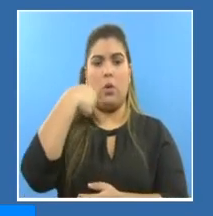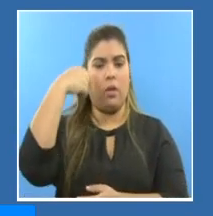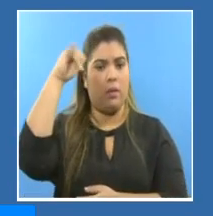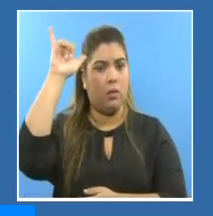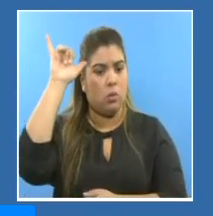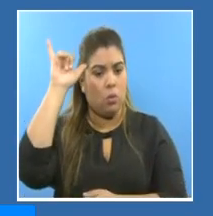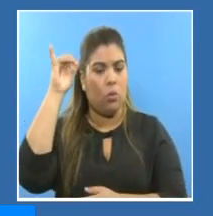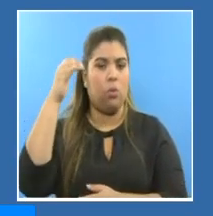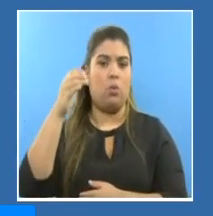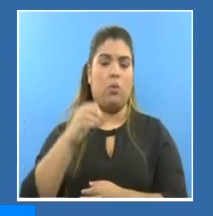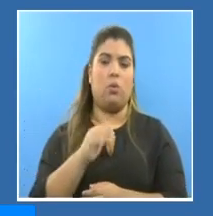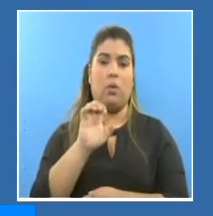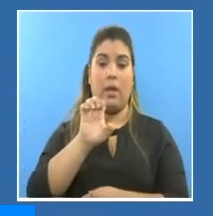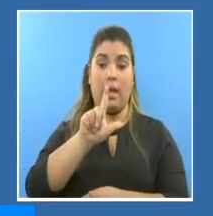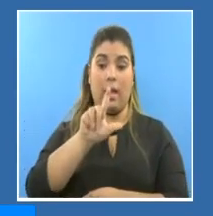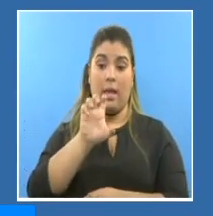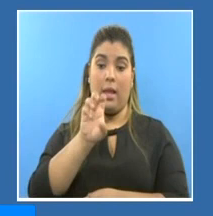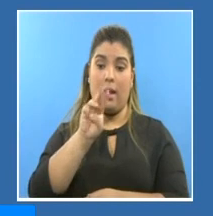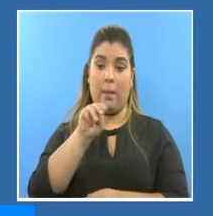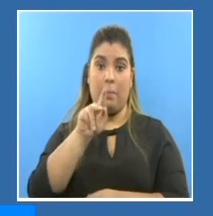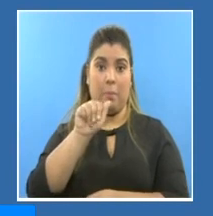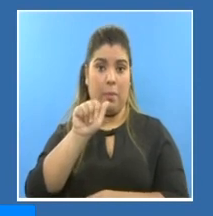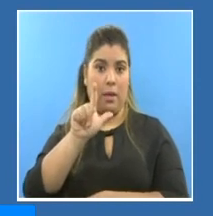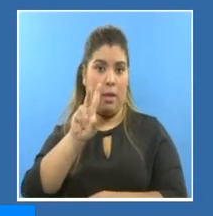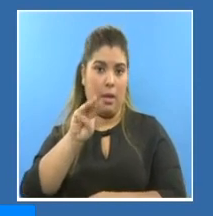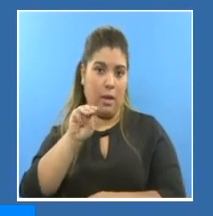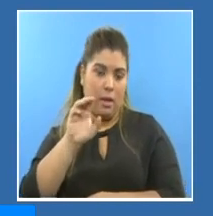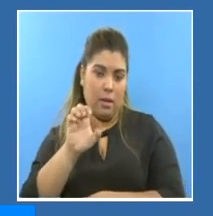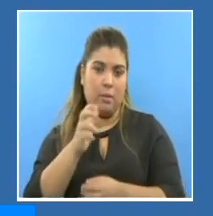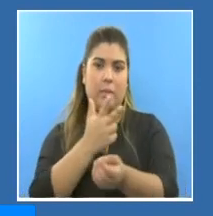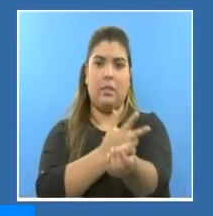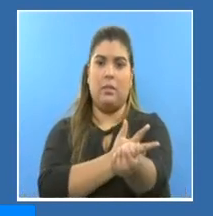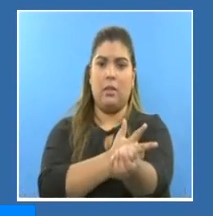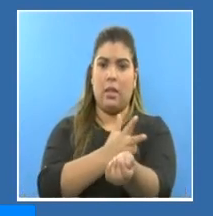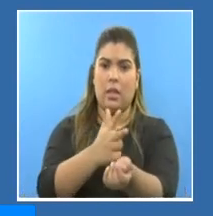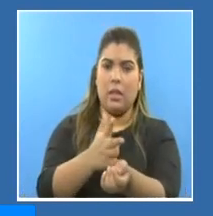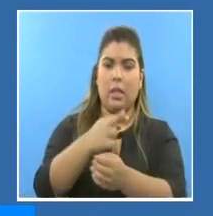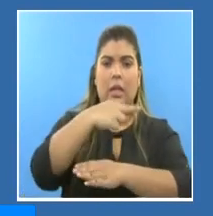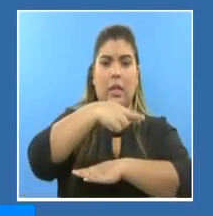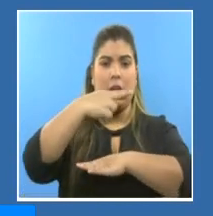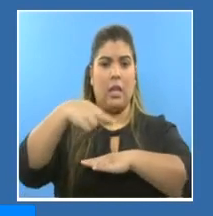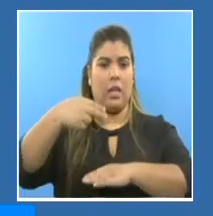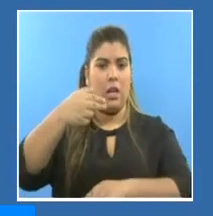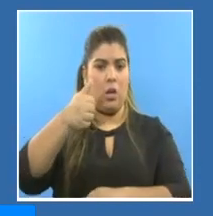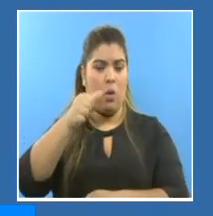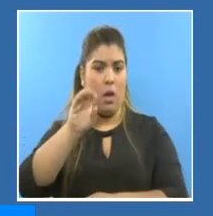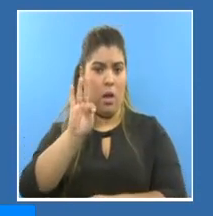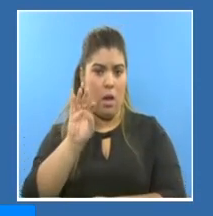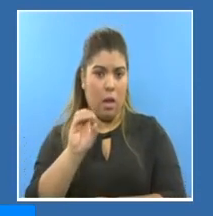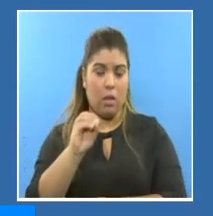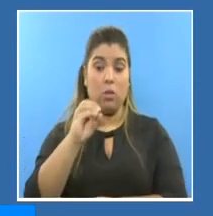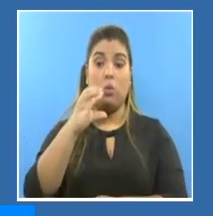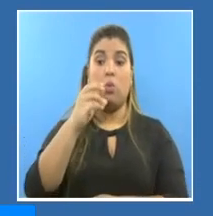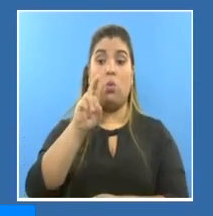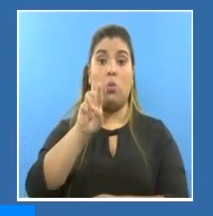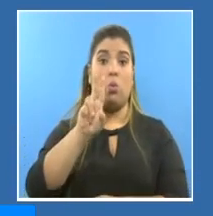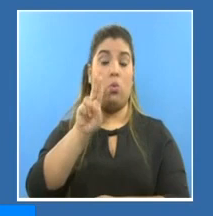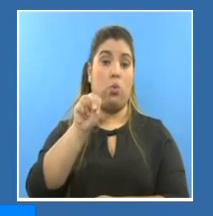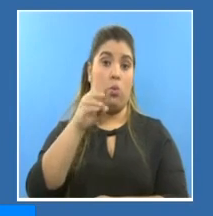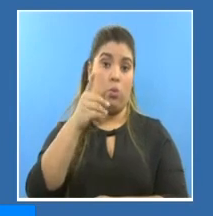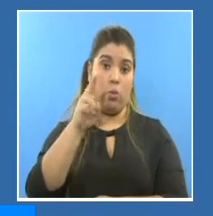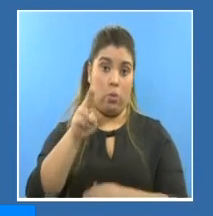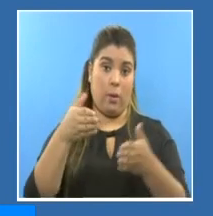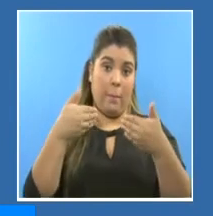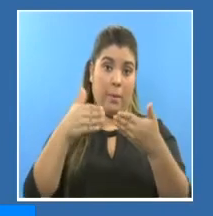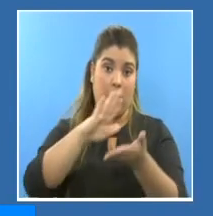Toro, El Empalme, Las Lomas de Chiriquí, Espavé, Río Hato, Curundu, acá en la